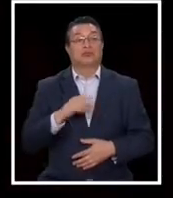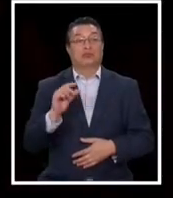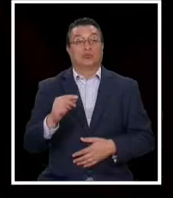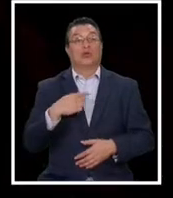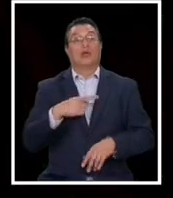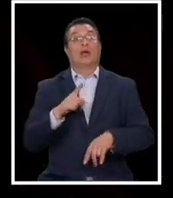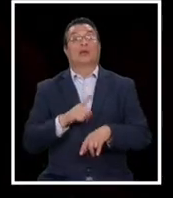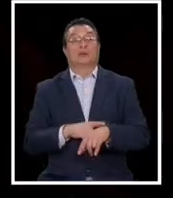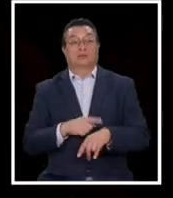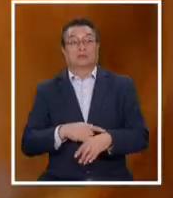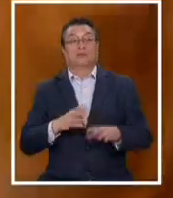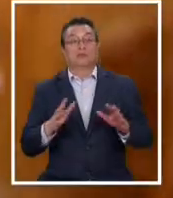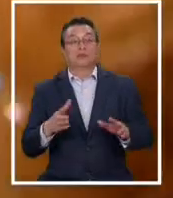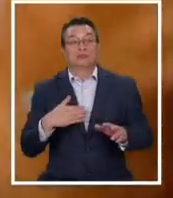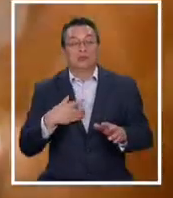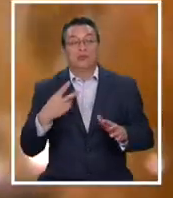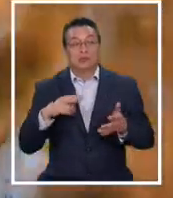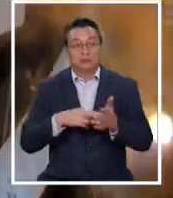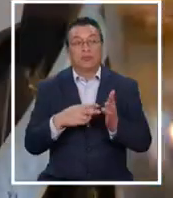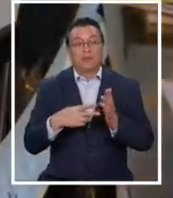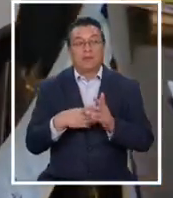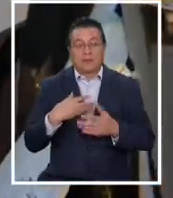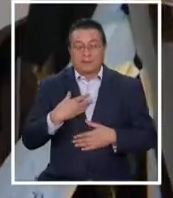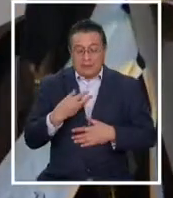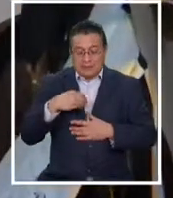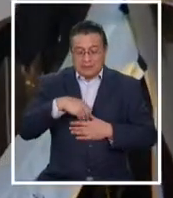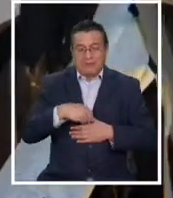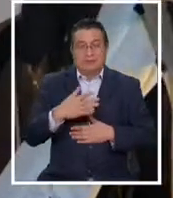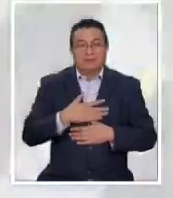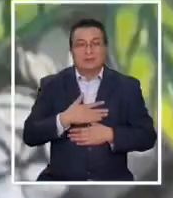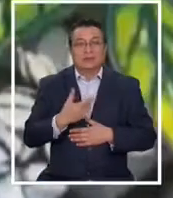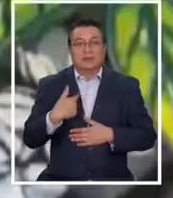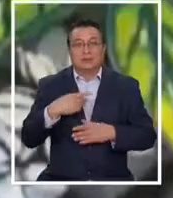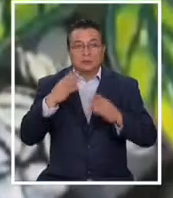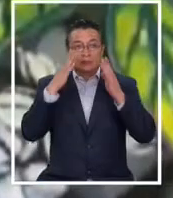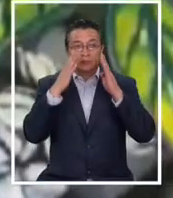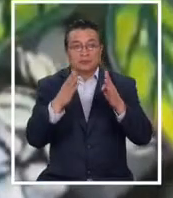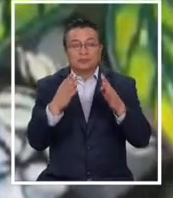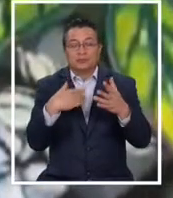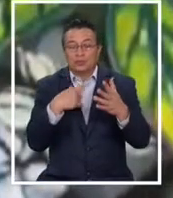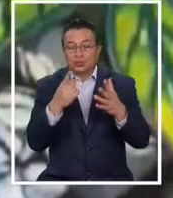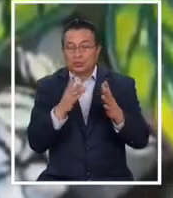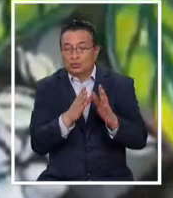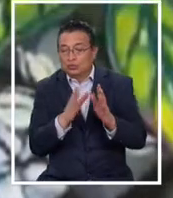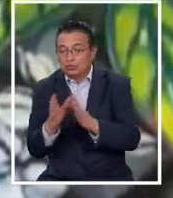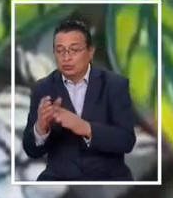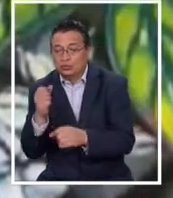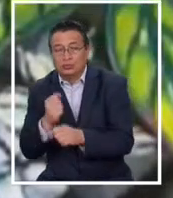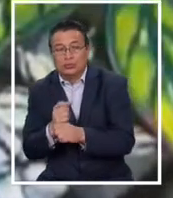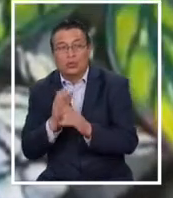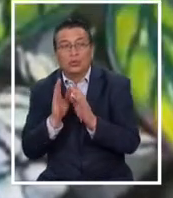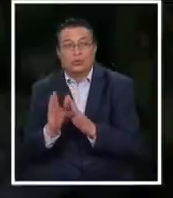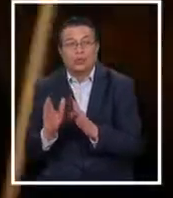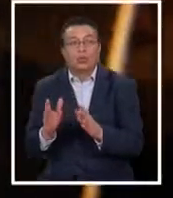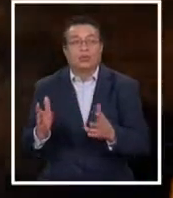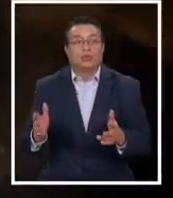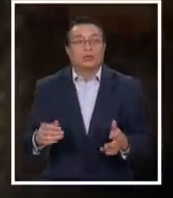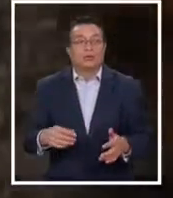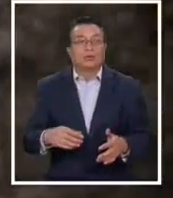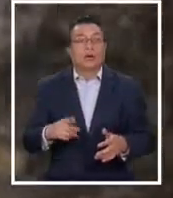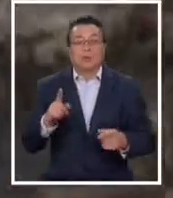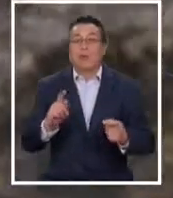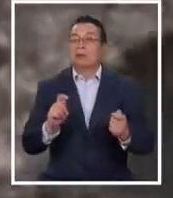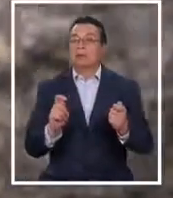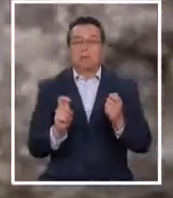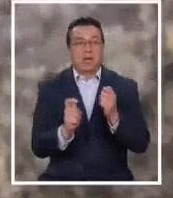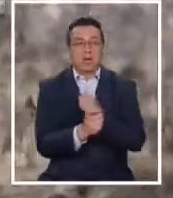conflicto interior esto, de encasillarlo, ponerlo en un CD. Pero eso